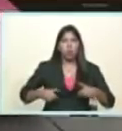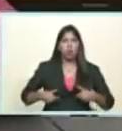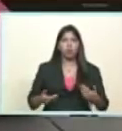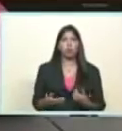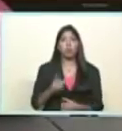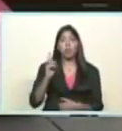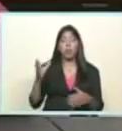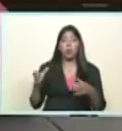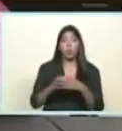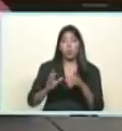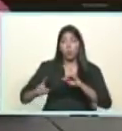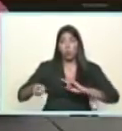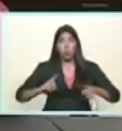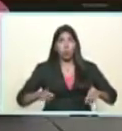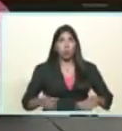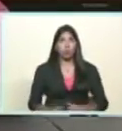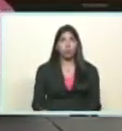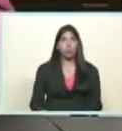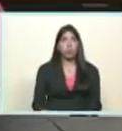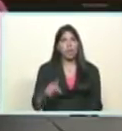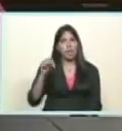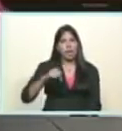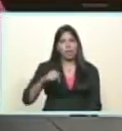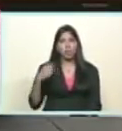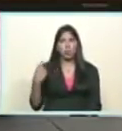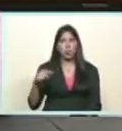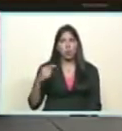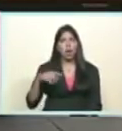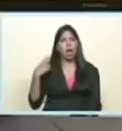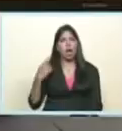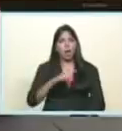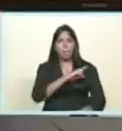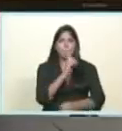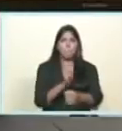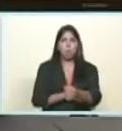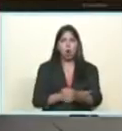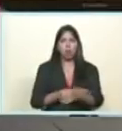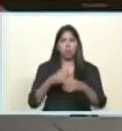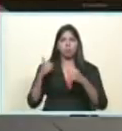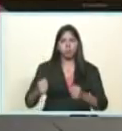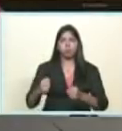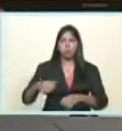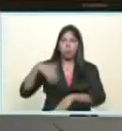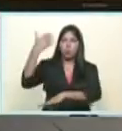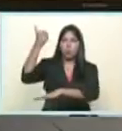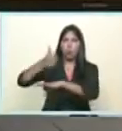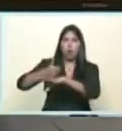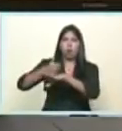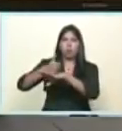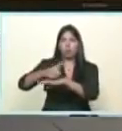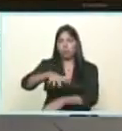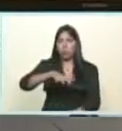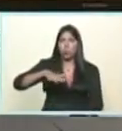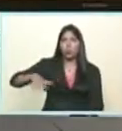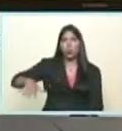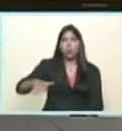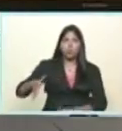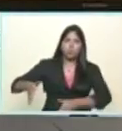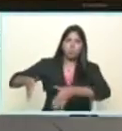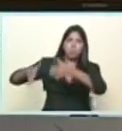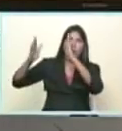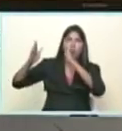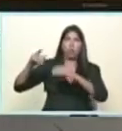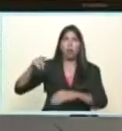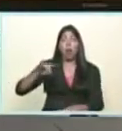logístico venezuela tiene un poder electoral de verdad se puede decir tenemos un poder electoral es el quinto